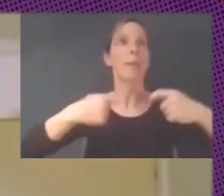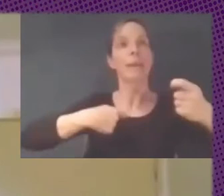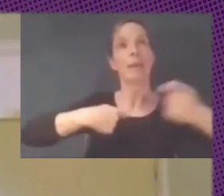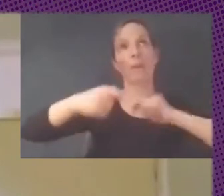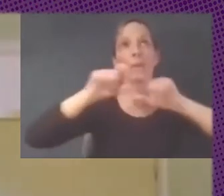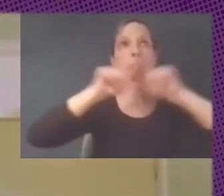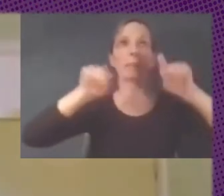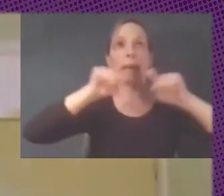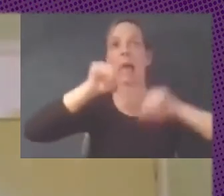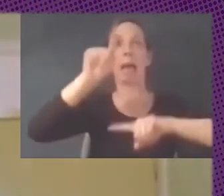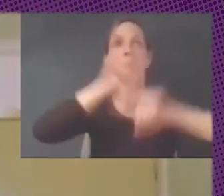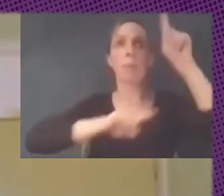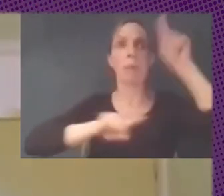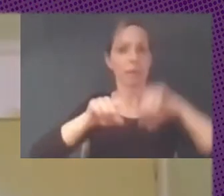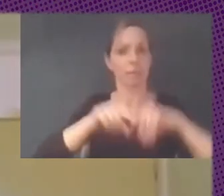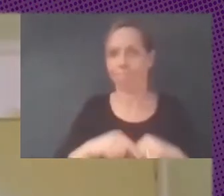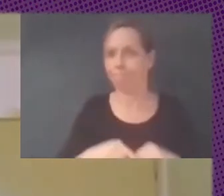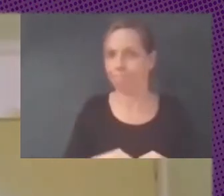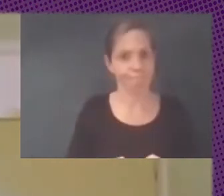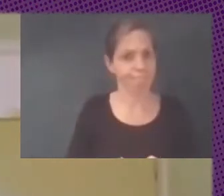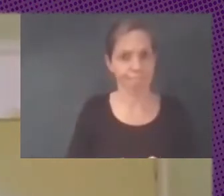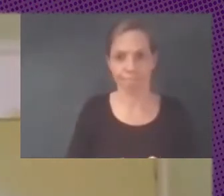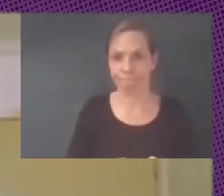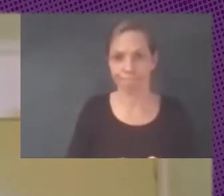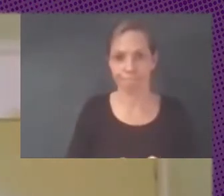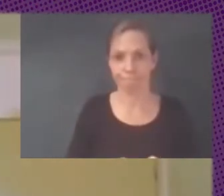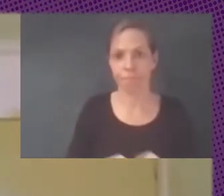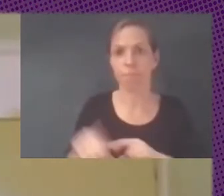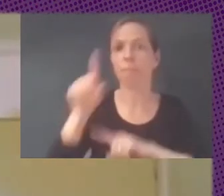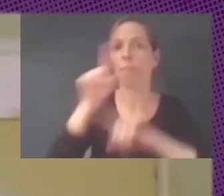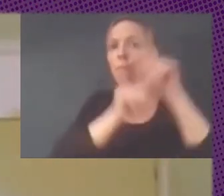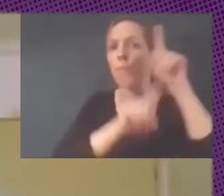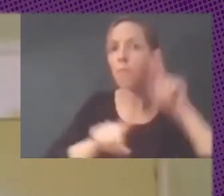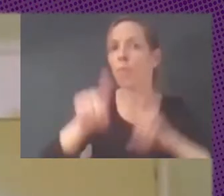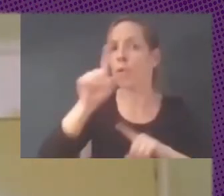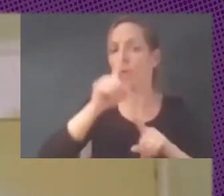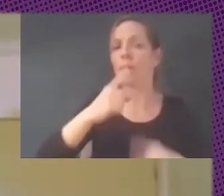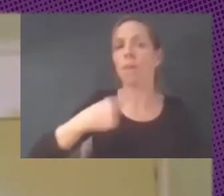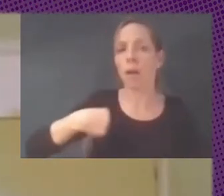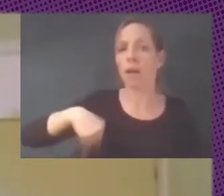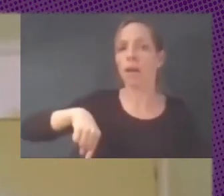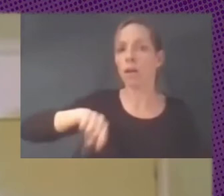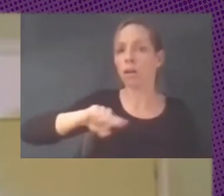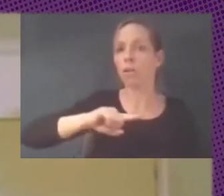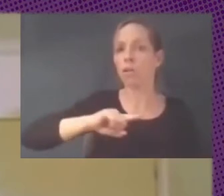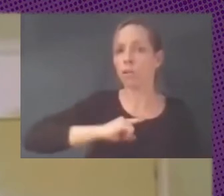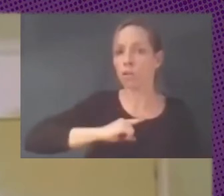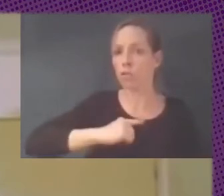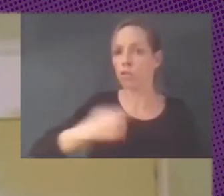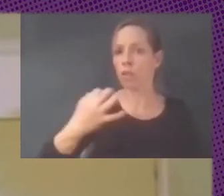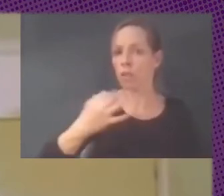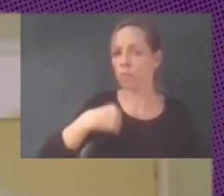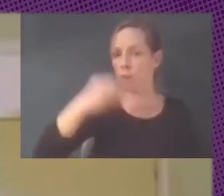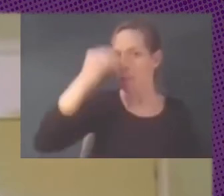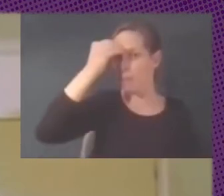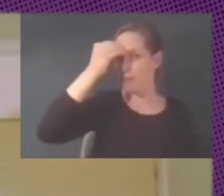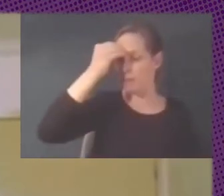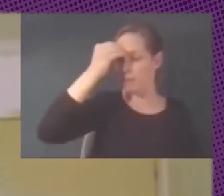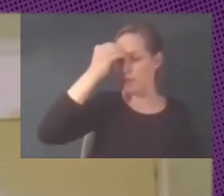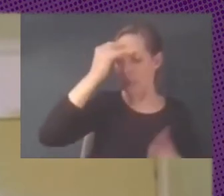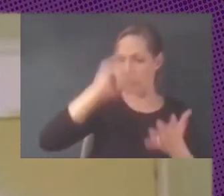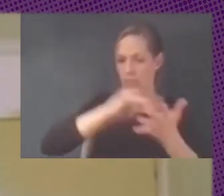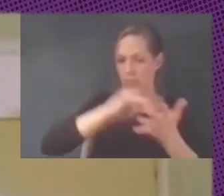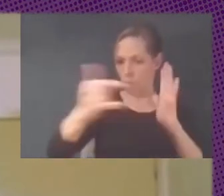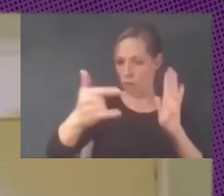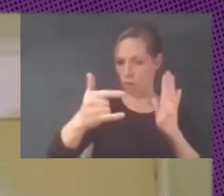el problema es que tenemos que confrontar cómo es nuestra relación con la